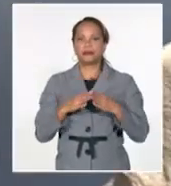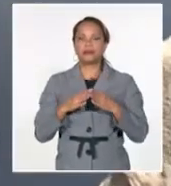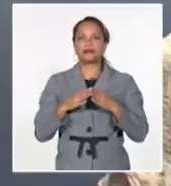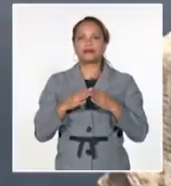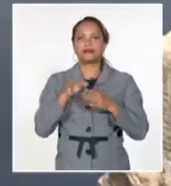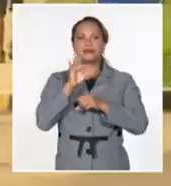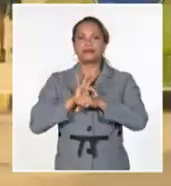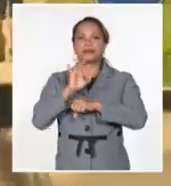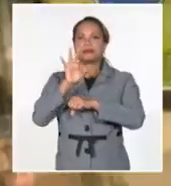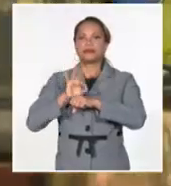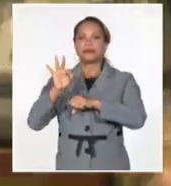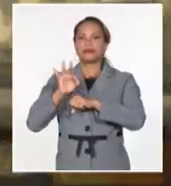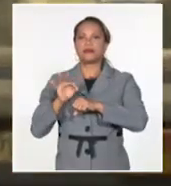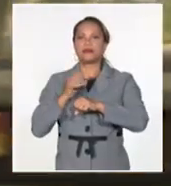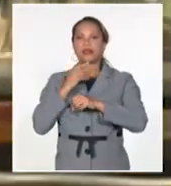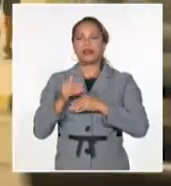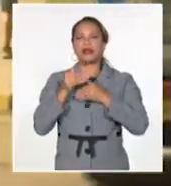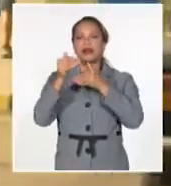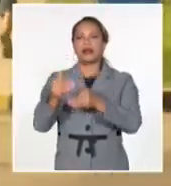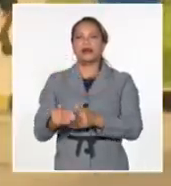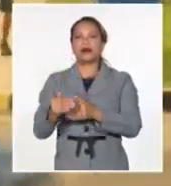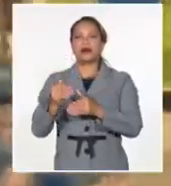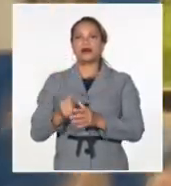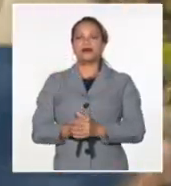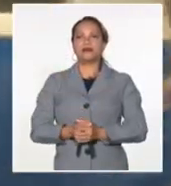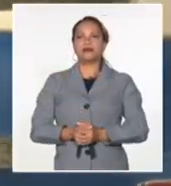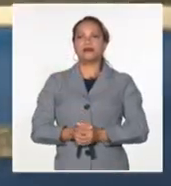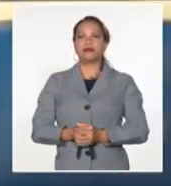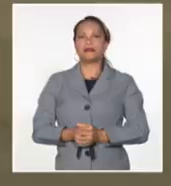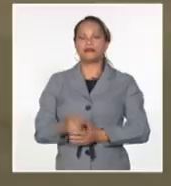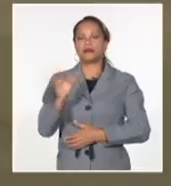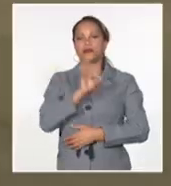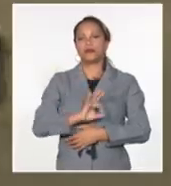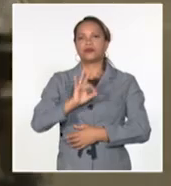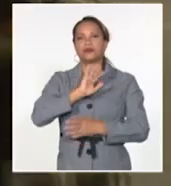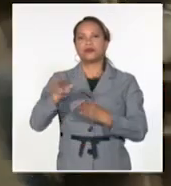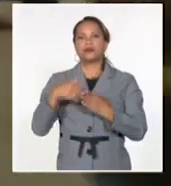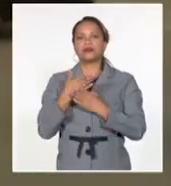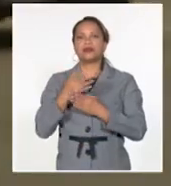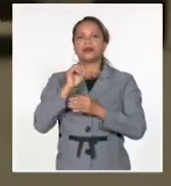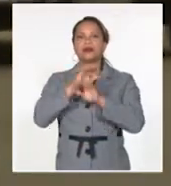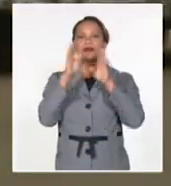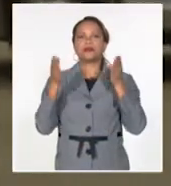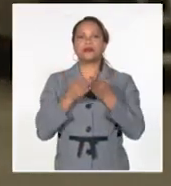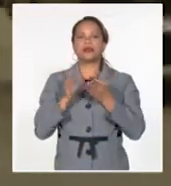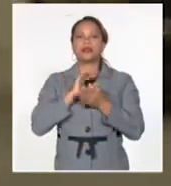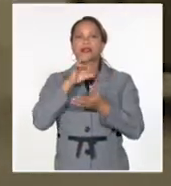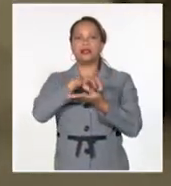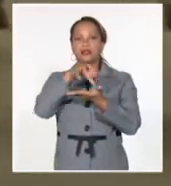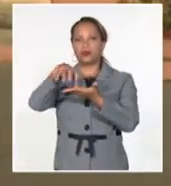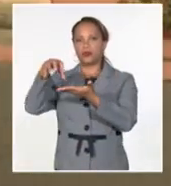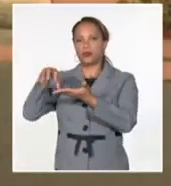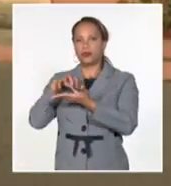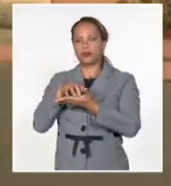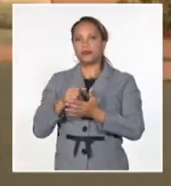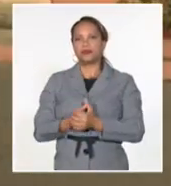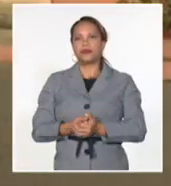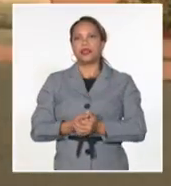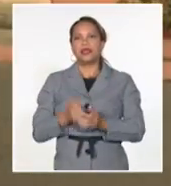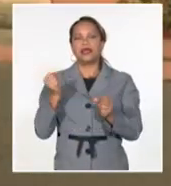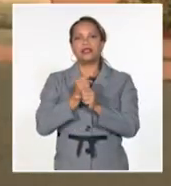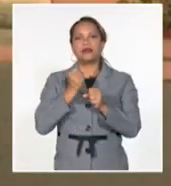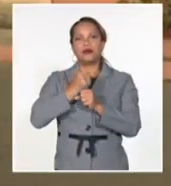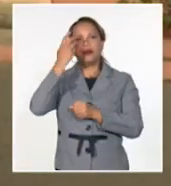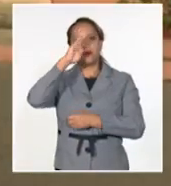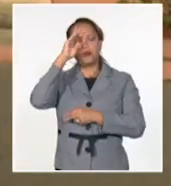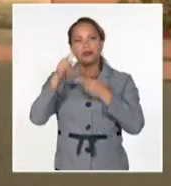y se extenderá hasta el 31 de octubre, Día Mundial de las Ciudades. Entre las acciones en Cuba se celebra este año